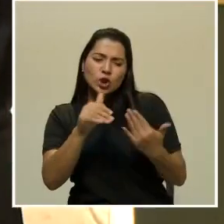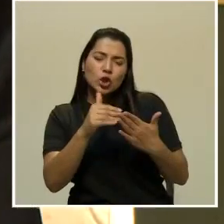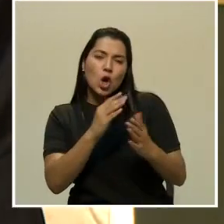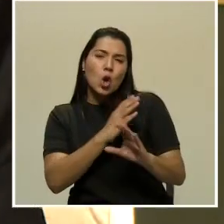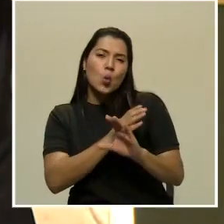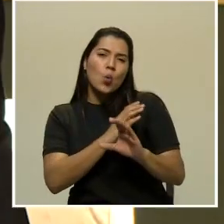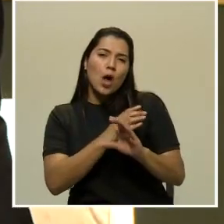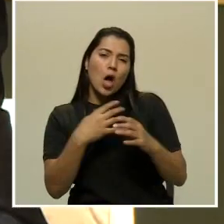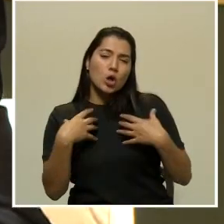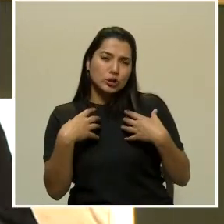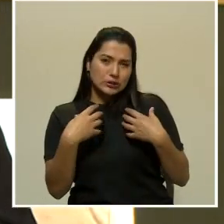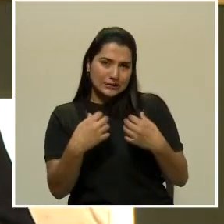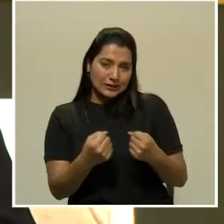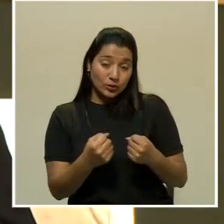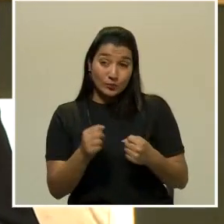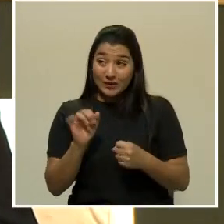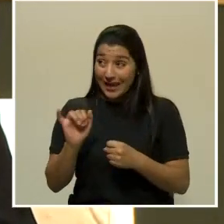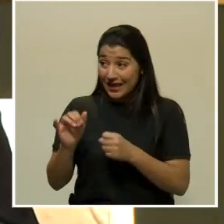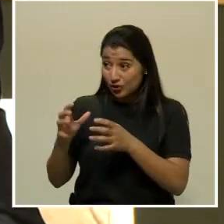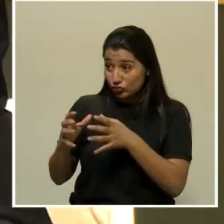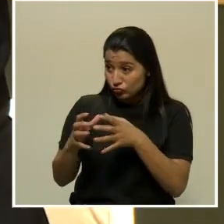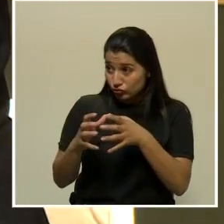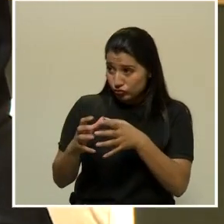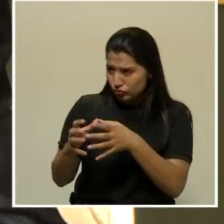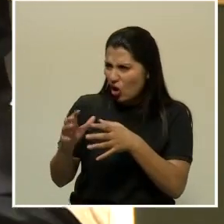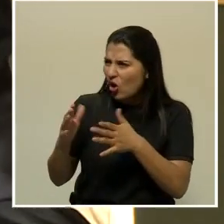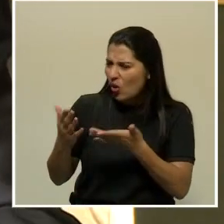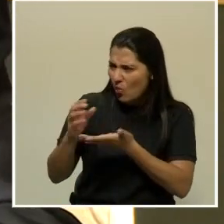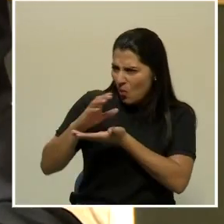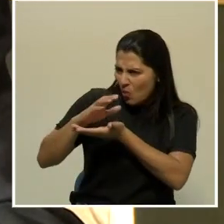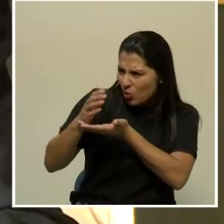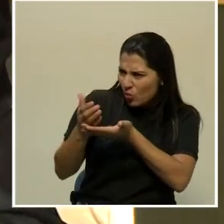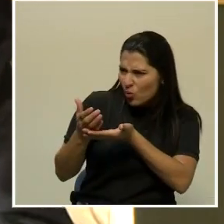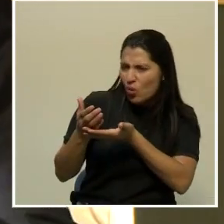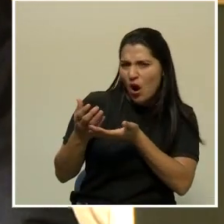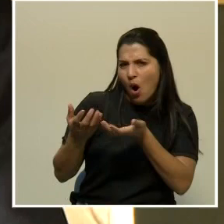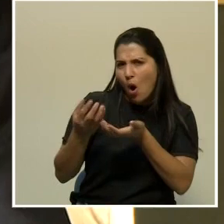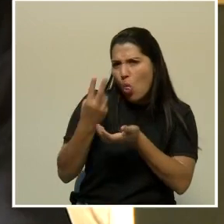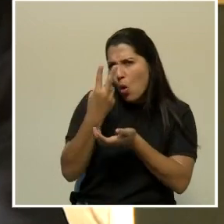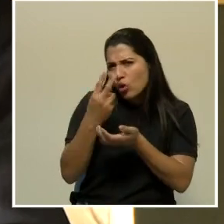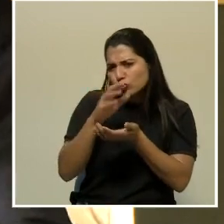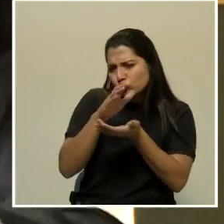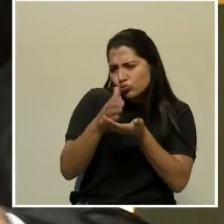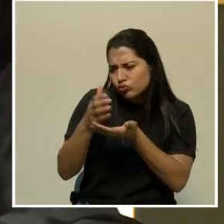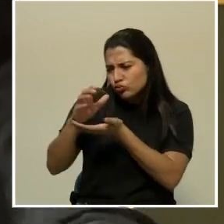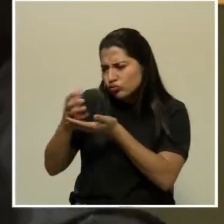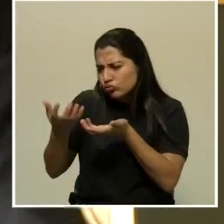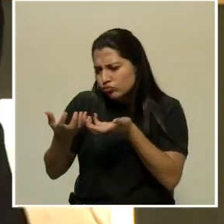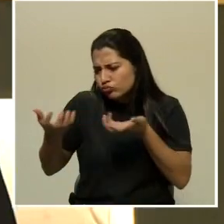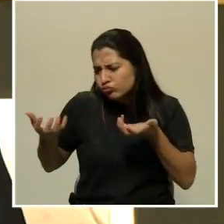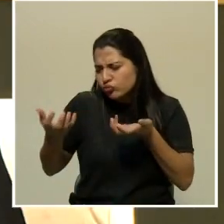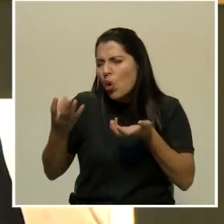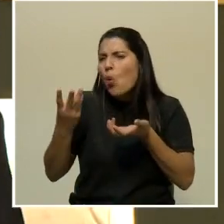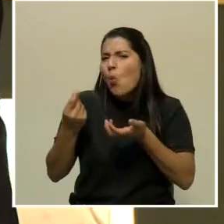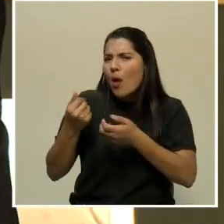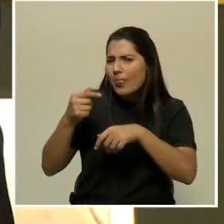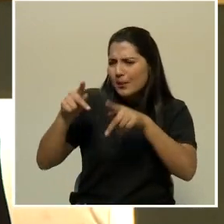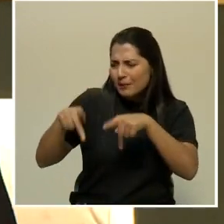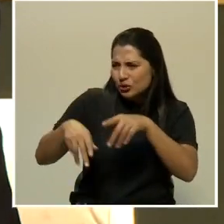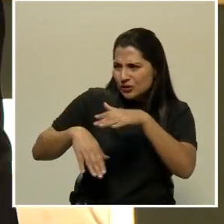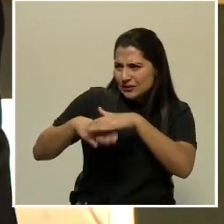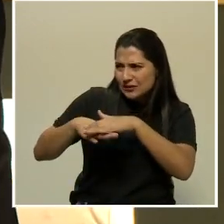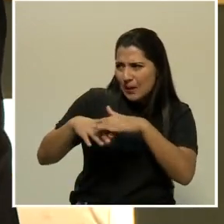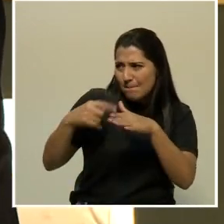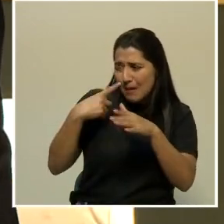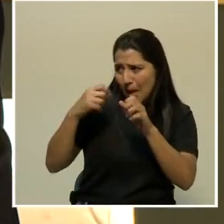Esos recorridos van a ser por burbujas, una burbuja, dos burbujas. ¿Cuánta gente máximo? ¿Cómo es el tema para